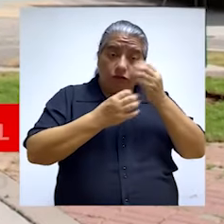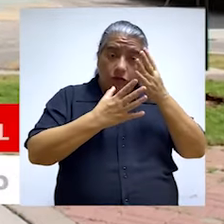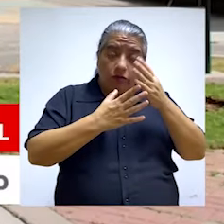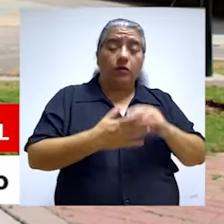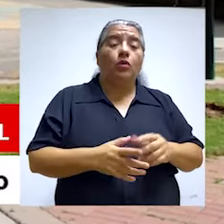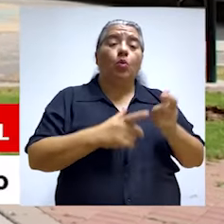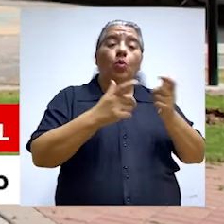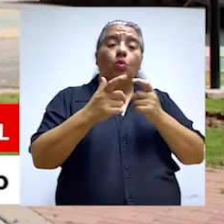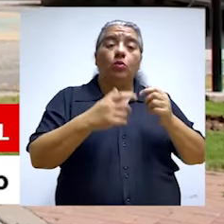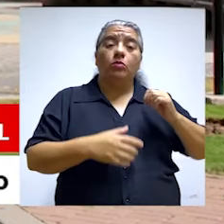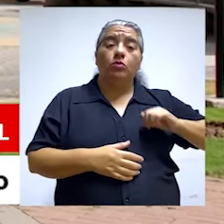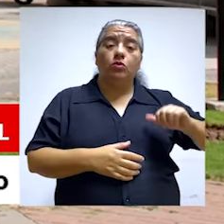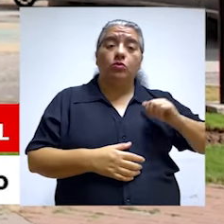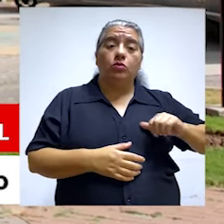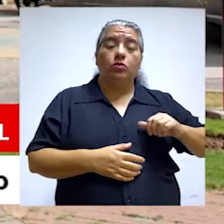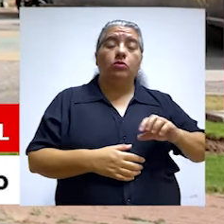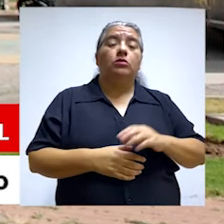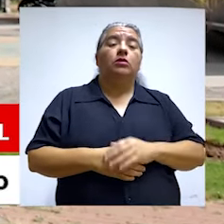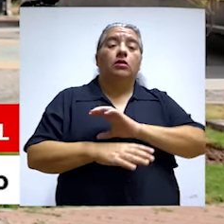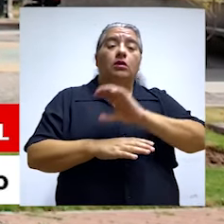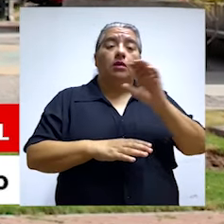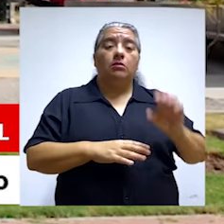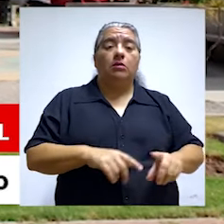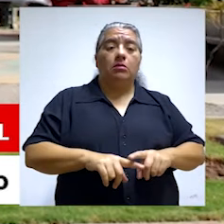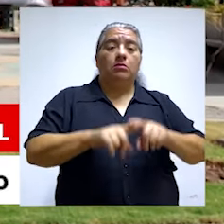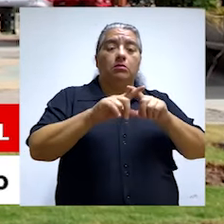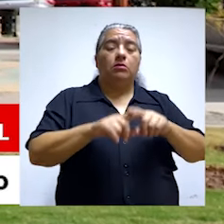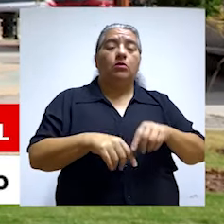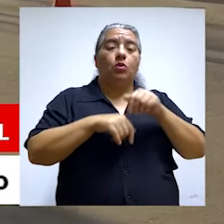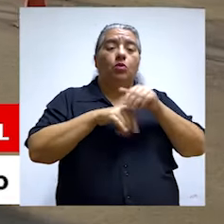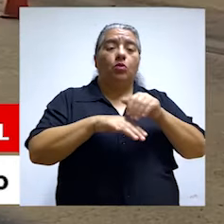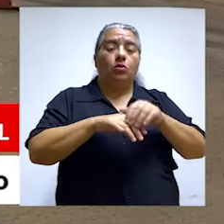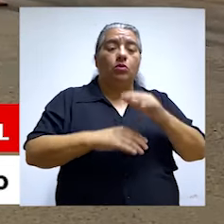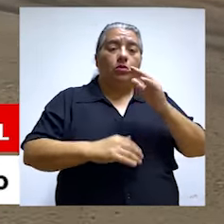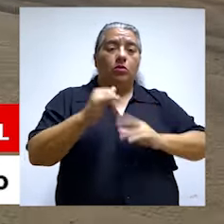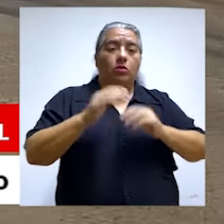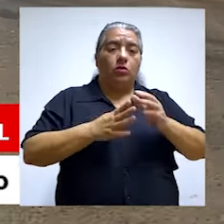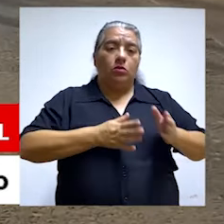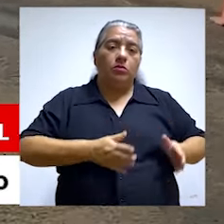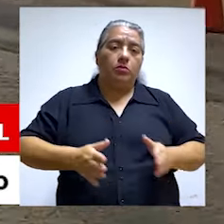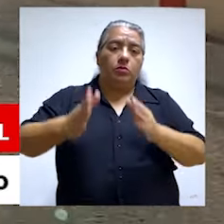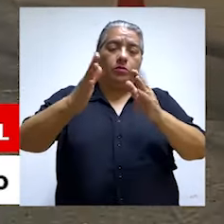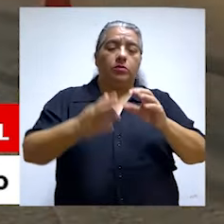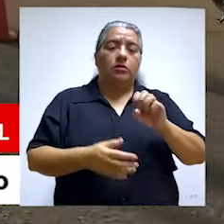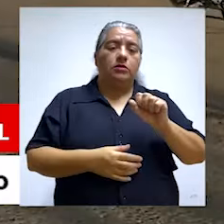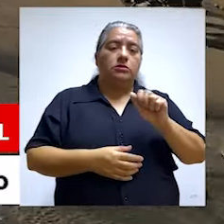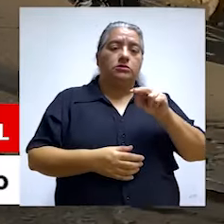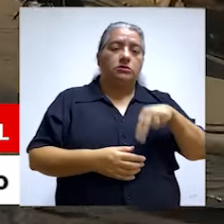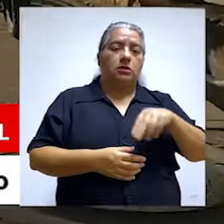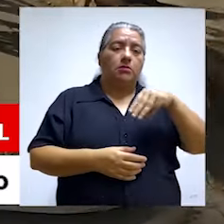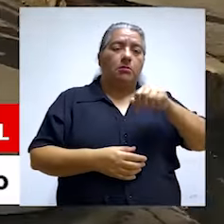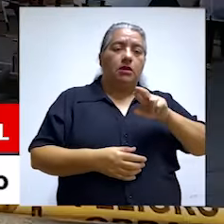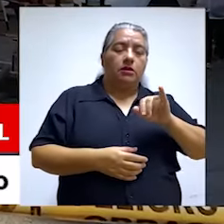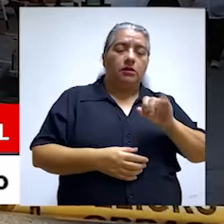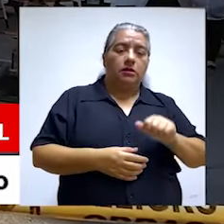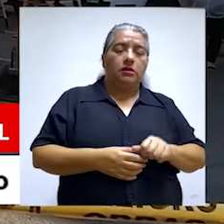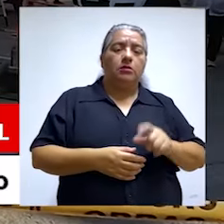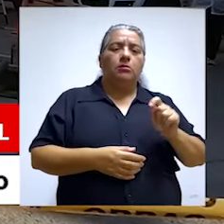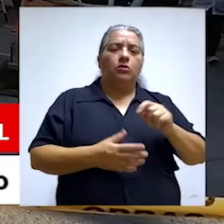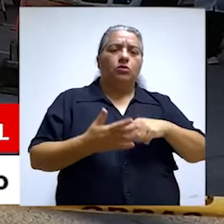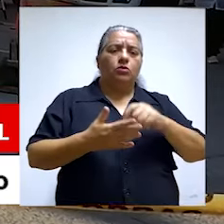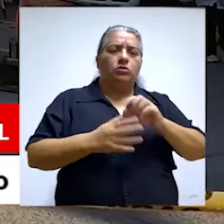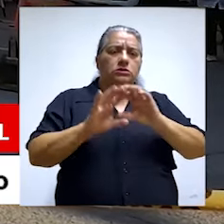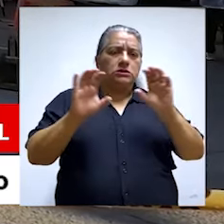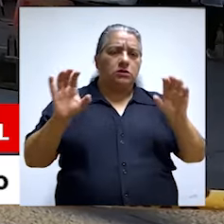De acuerdo a nuestro informe de control, la Municipalidad Provincial de Cajamarca suspendió en julio la construcción de la Avenida San Martín en el sector